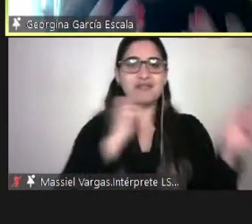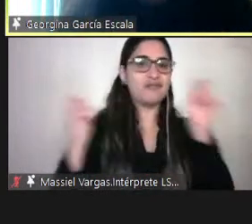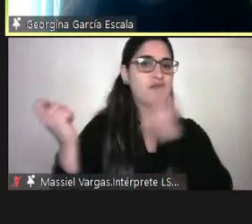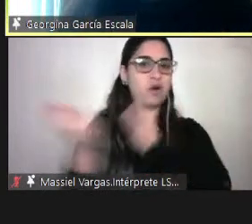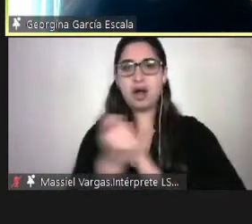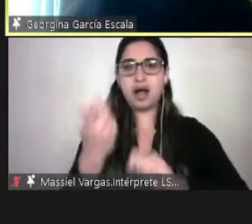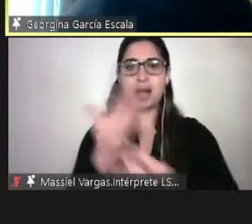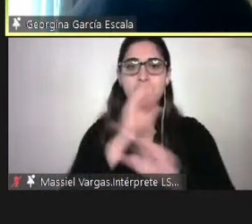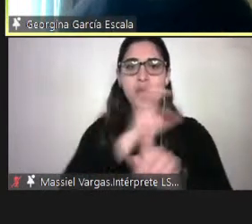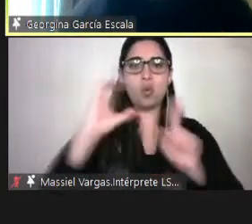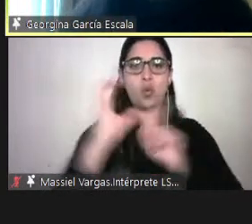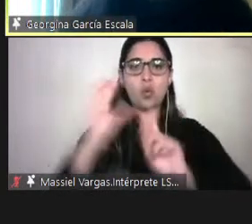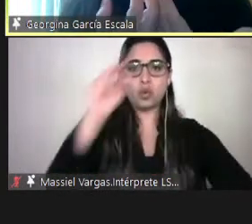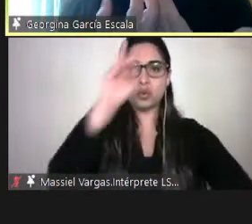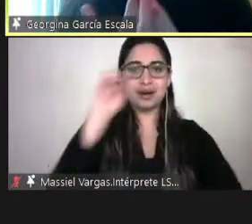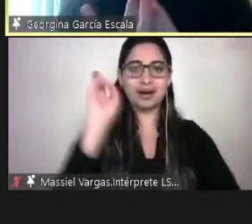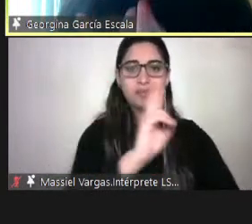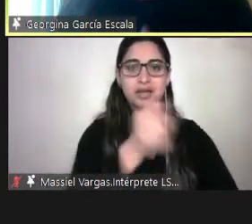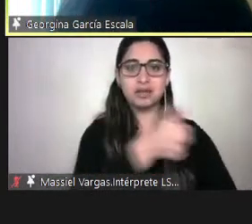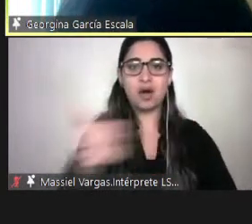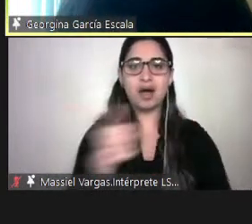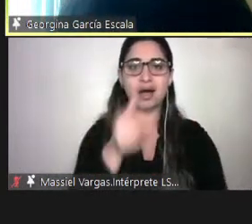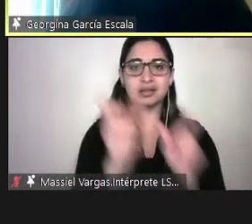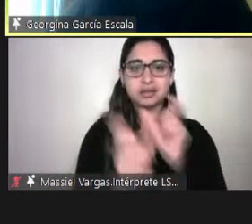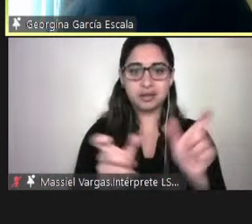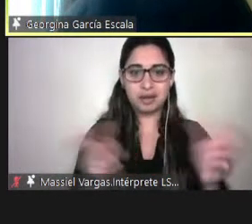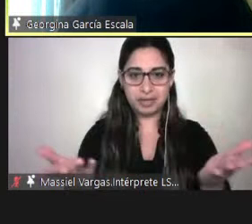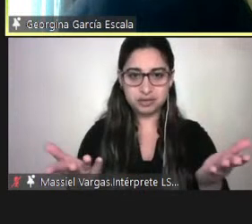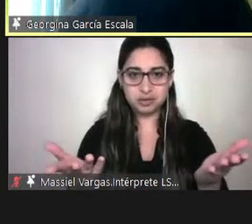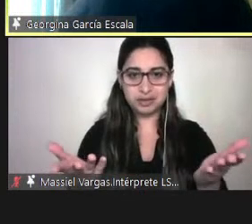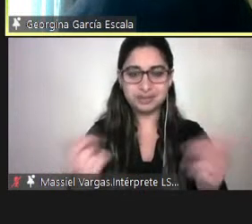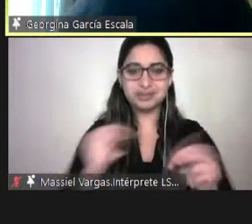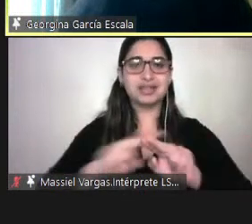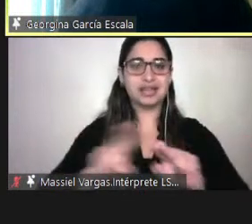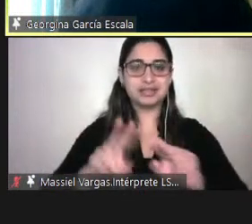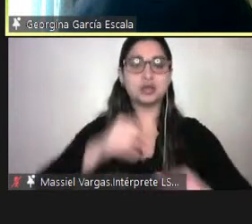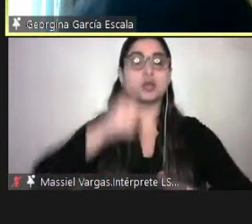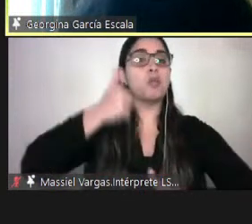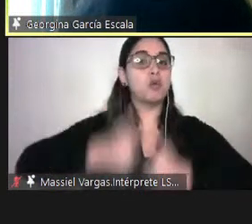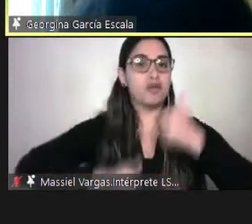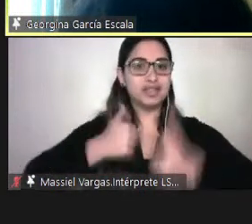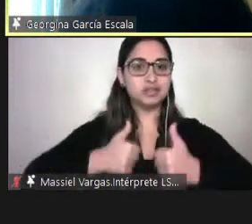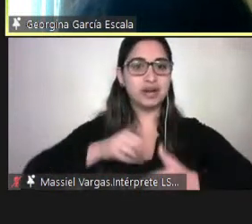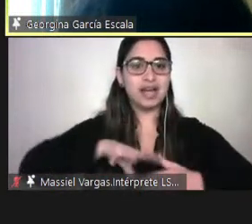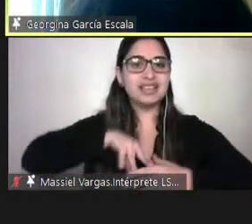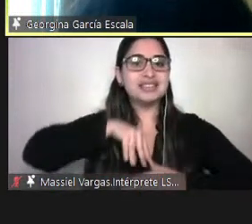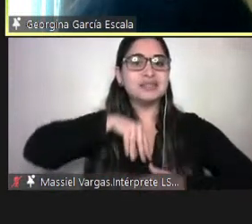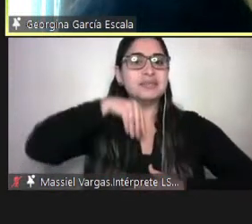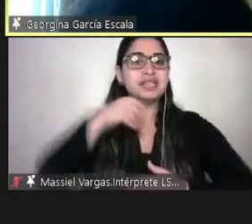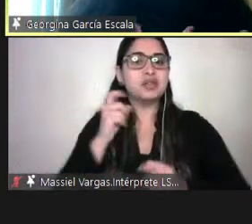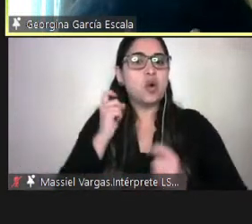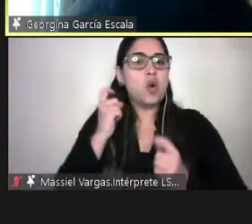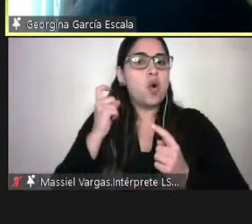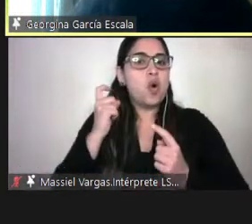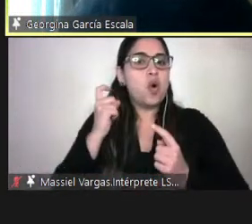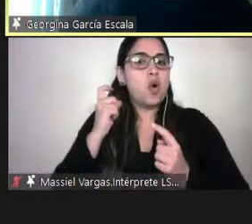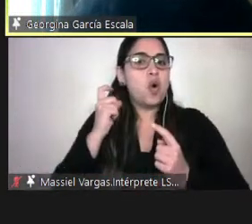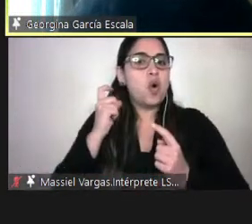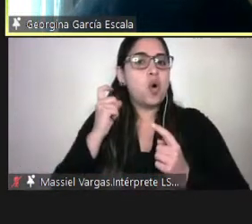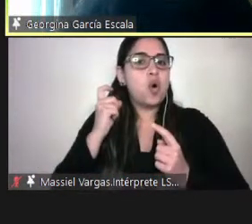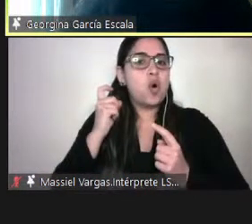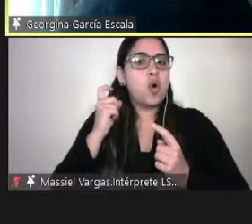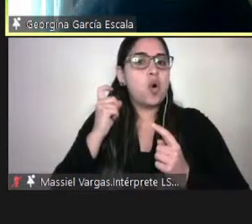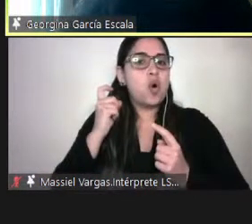del respeto a todos y todas, generando un profesional con espíritu crítico y reflexivo que promueva el